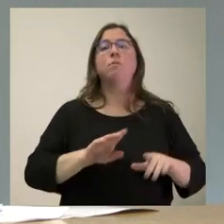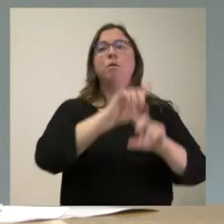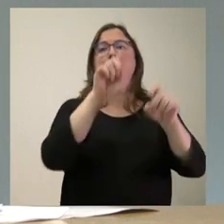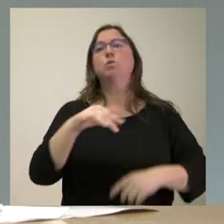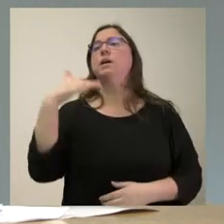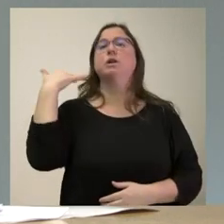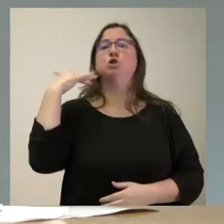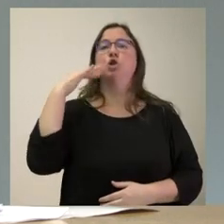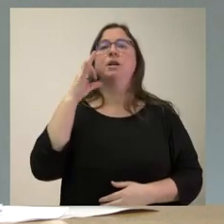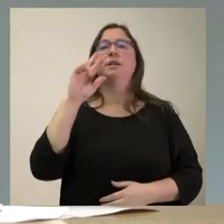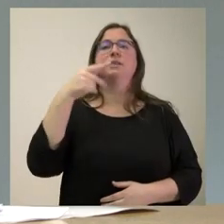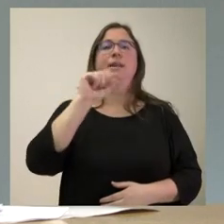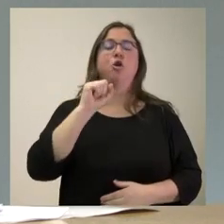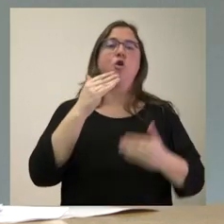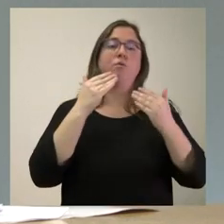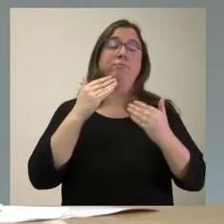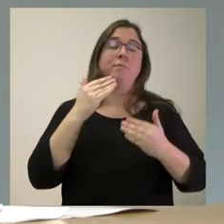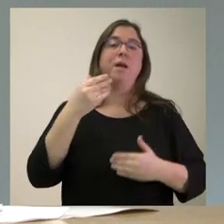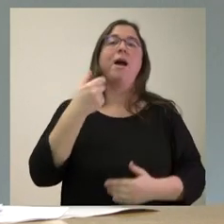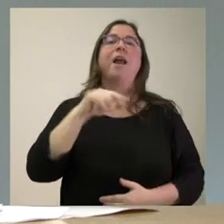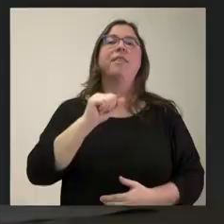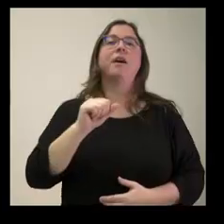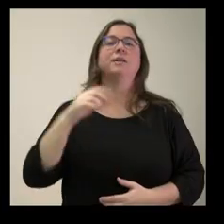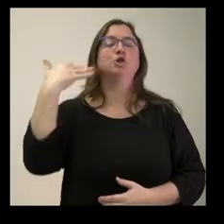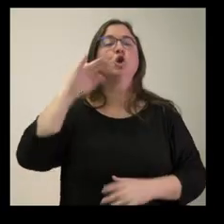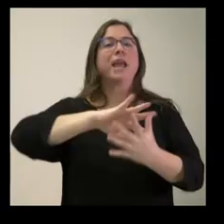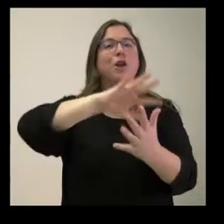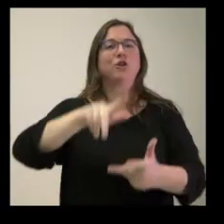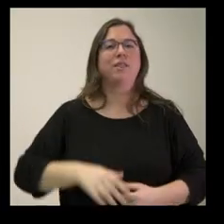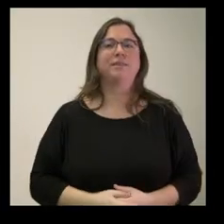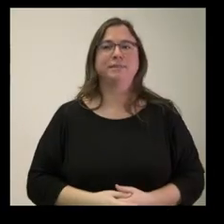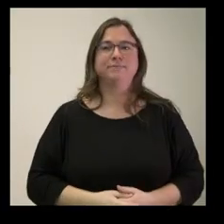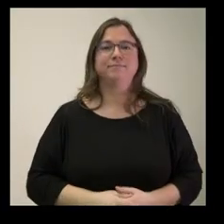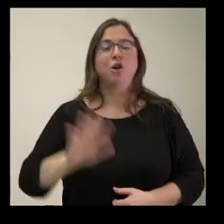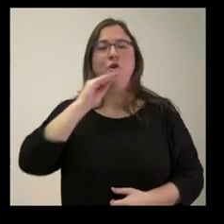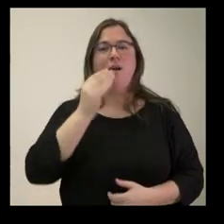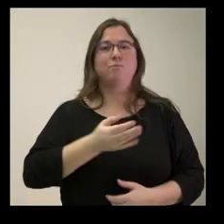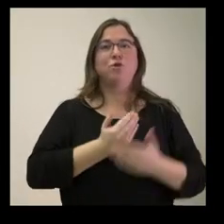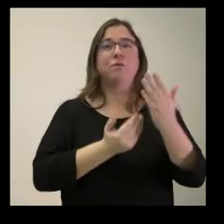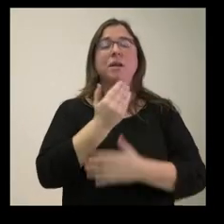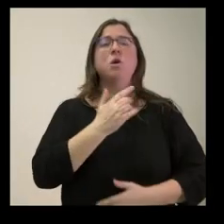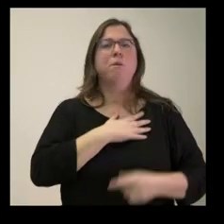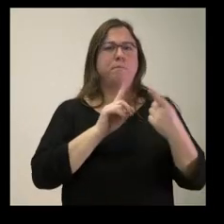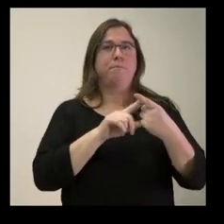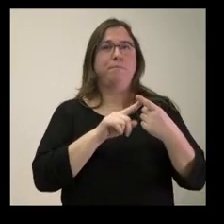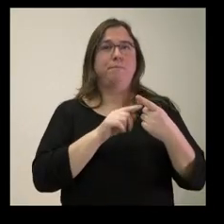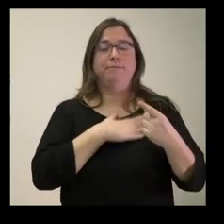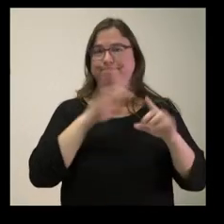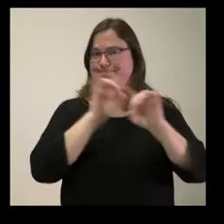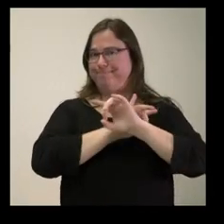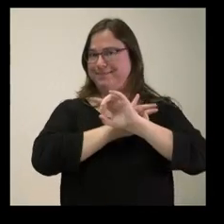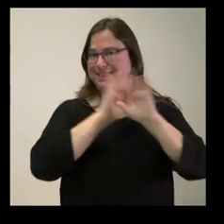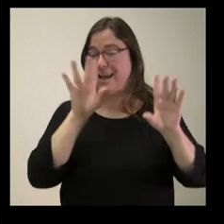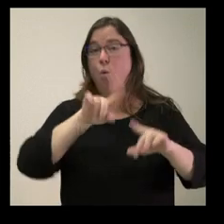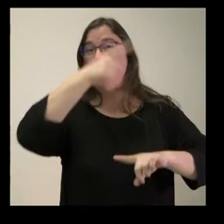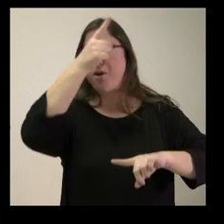Sergio García de Soria Noticias. Adelante. Sí, muy buenas. Yo, por un lado, me gustaría, no me ha quedado claro después de hora